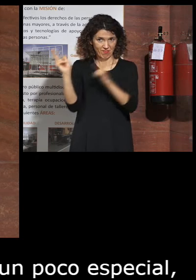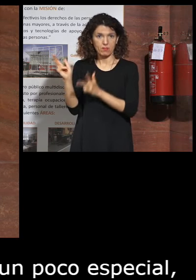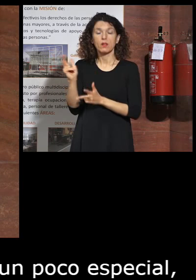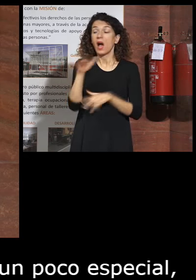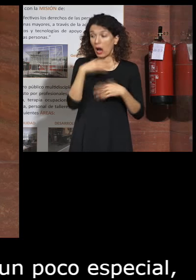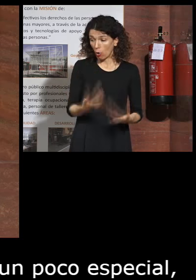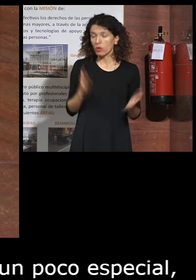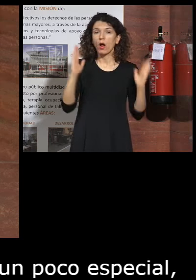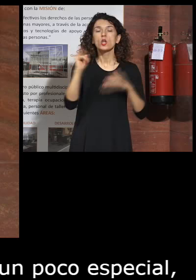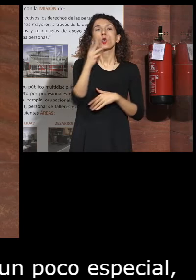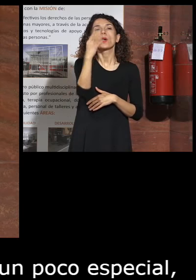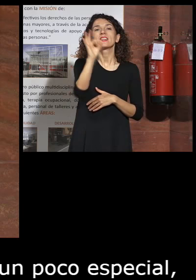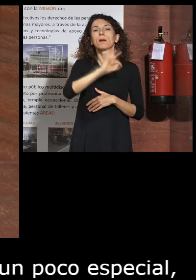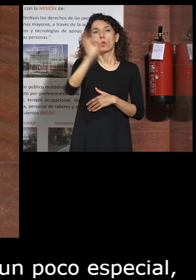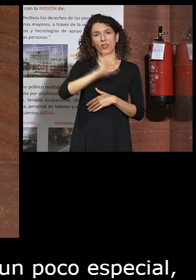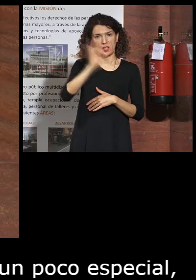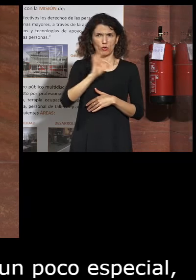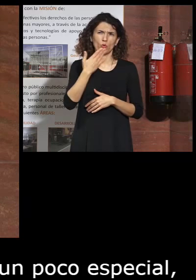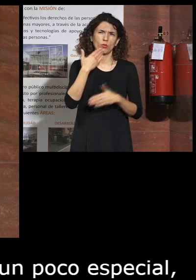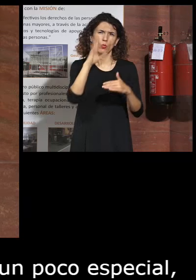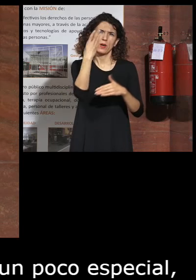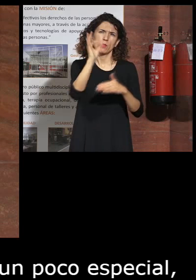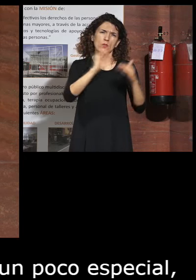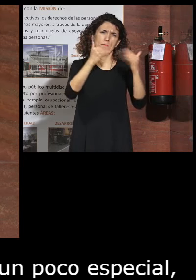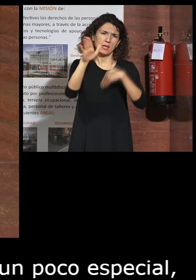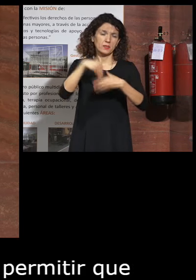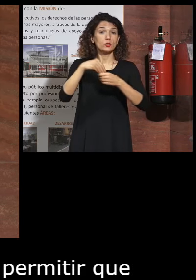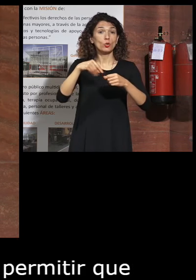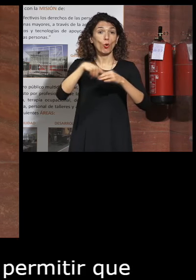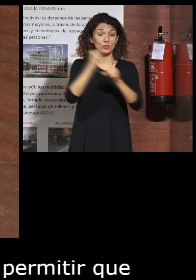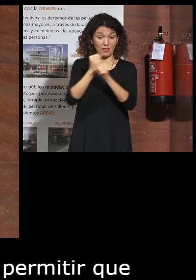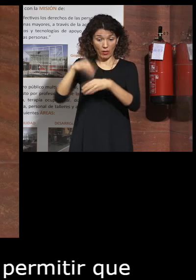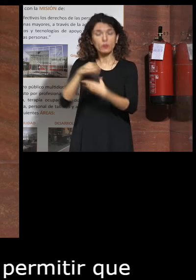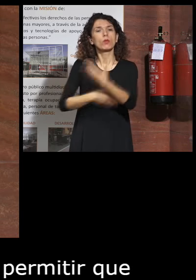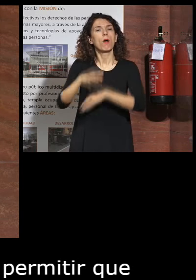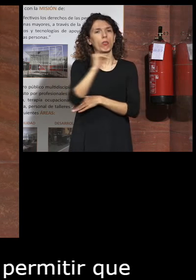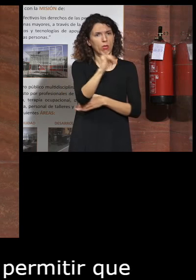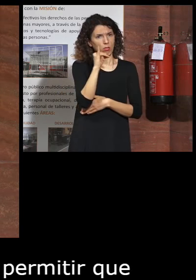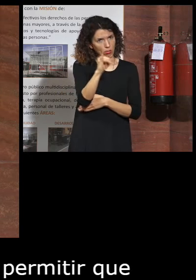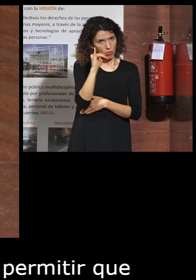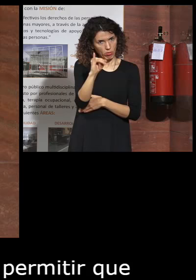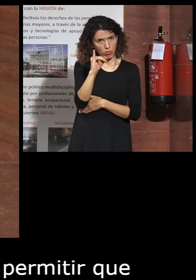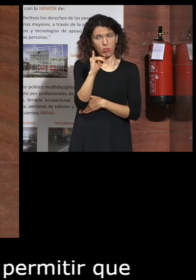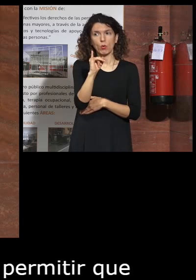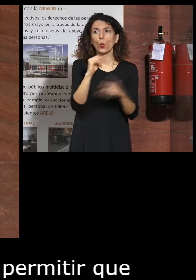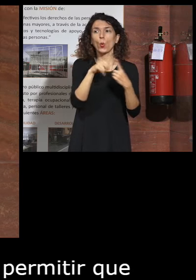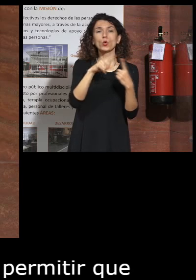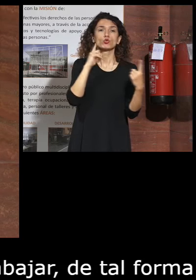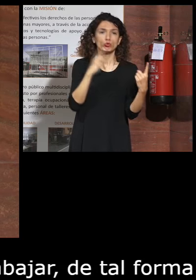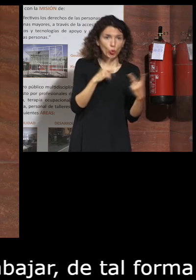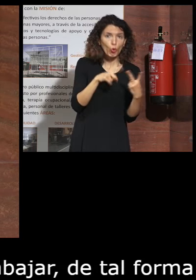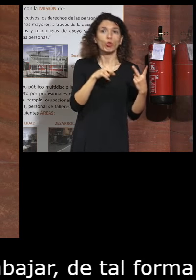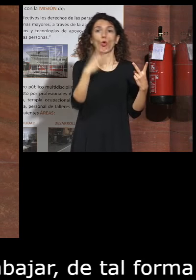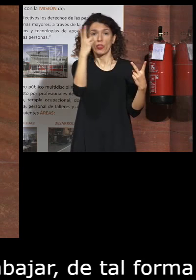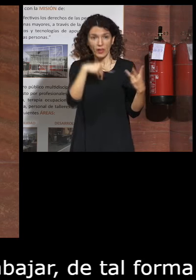forma que ahora tenemos un 40% bueno más de un 40% de nuestra plantilla que tiene alguna discapacidad uno es sordo otro